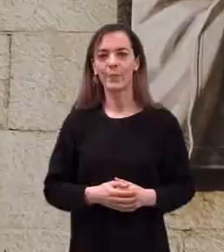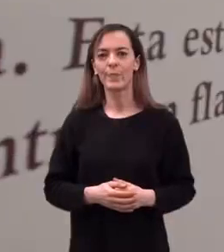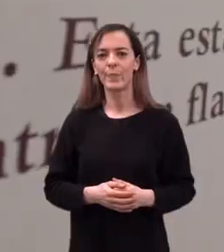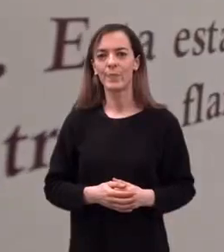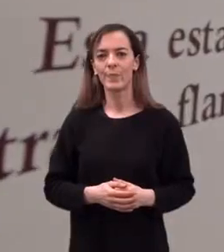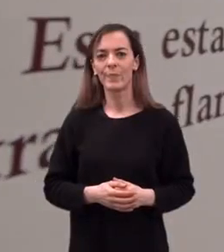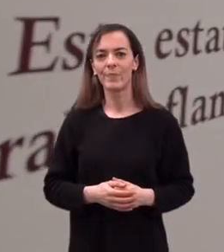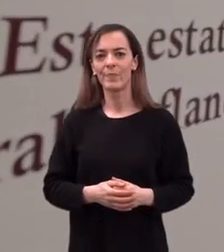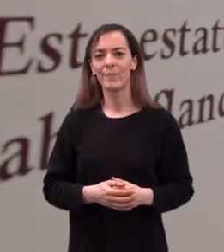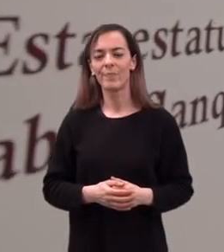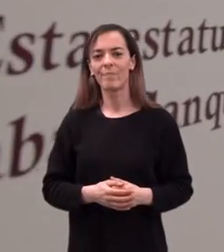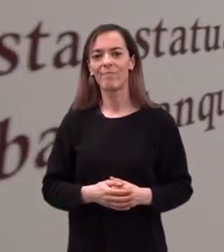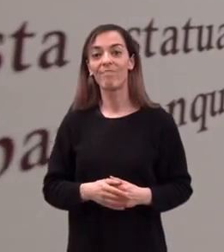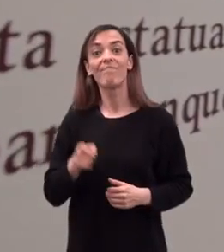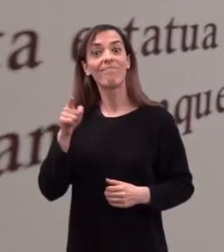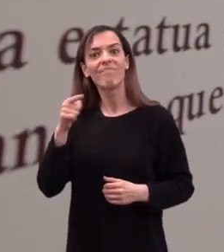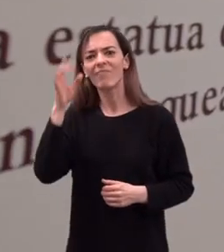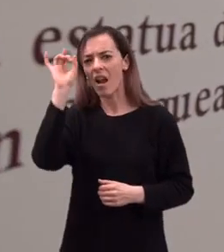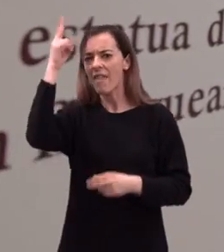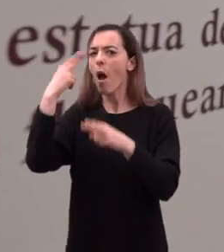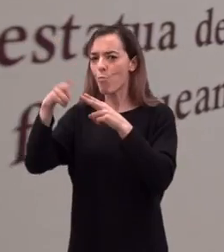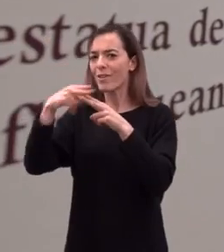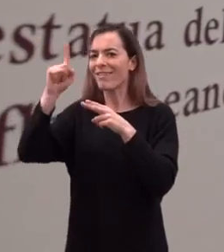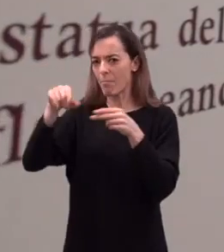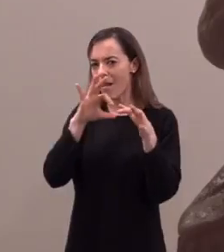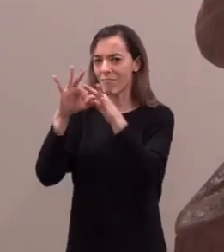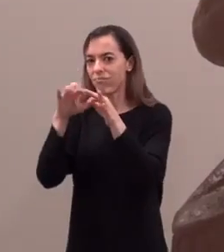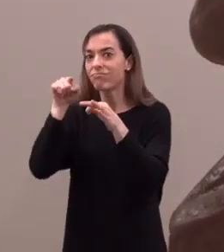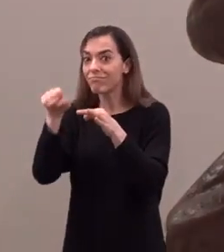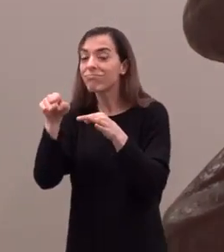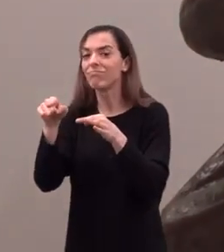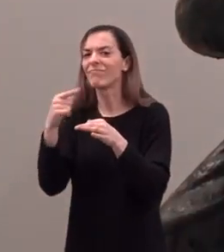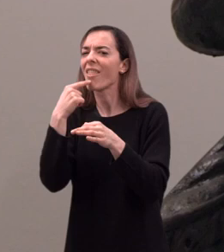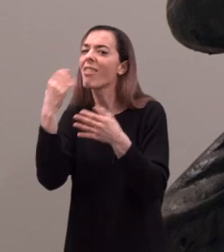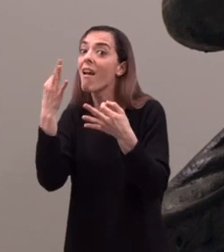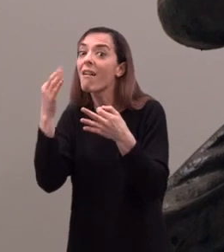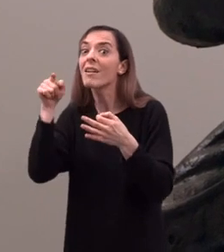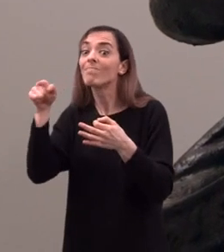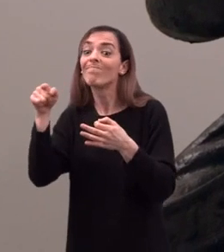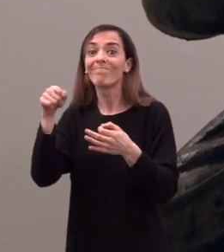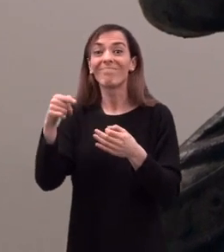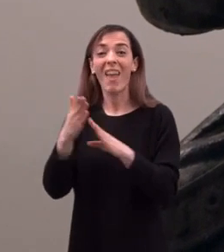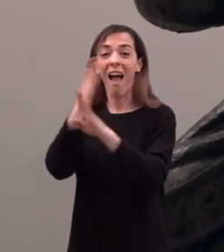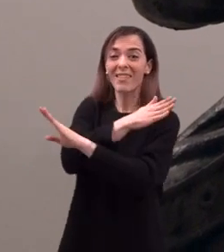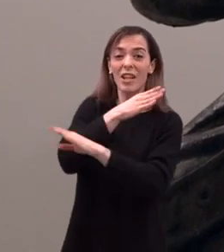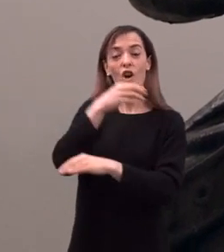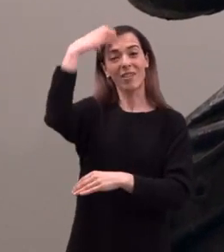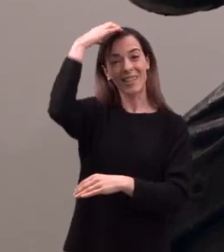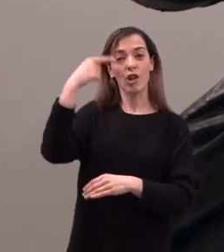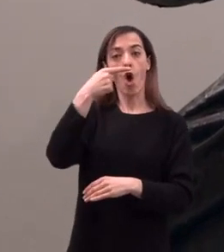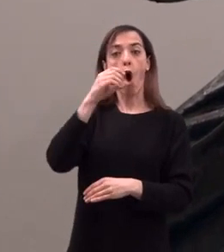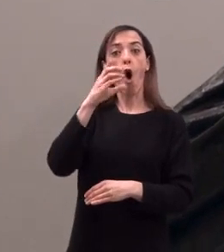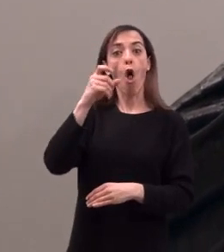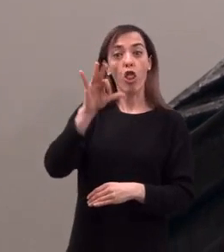Y elaboraron un discurso político que lo convirtió en el heredero natural del reino de los godos, perdido con la